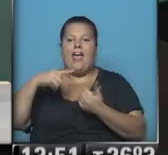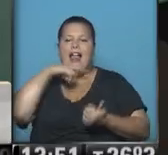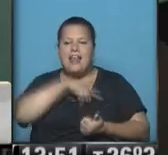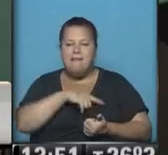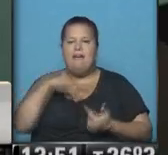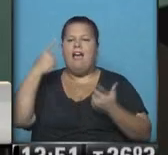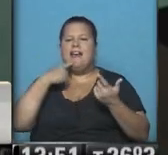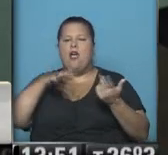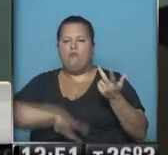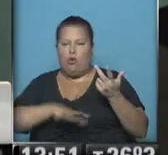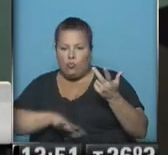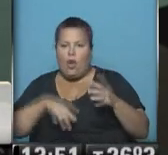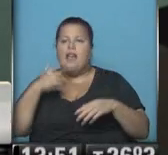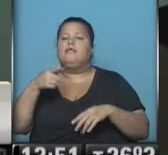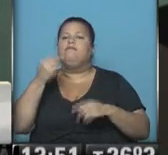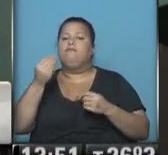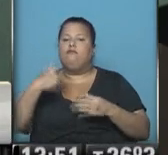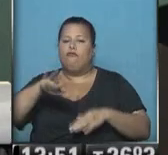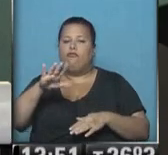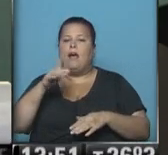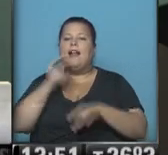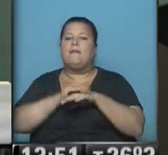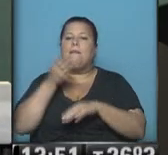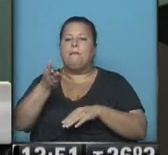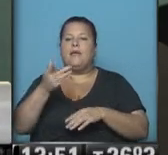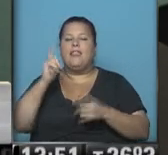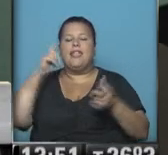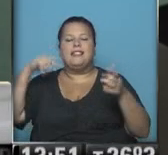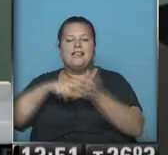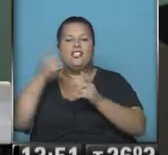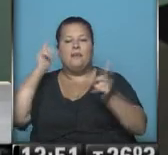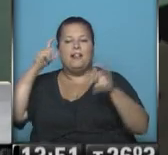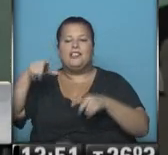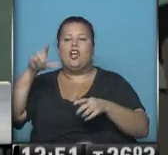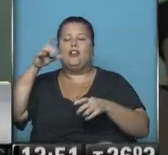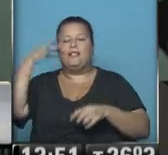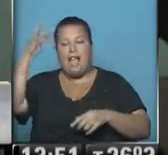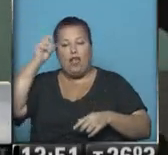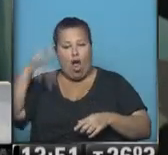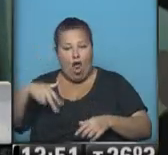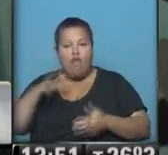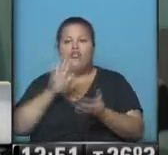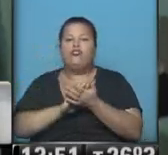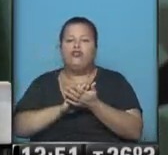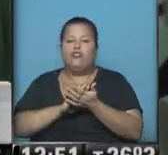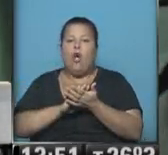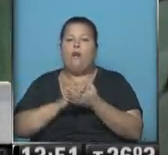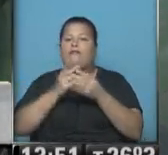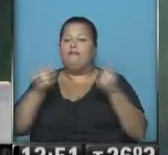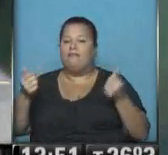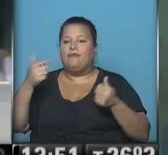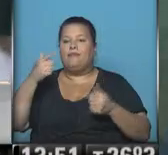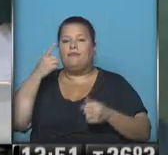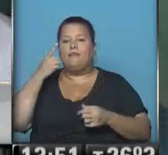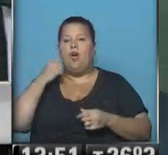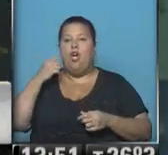quechua y el portugués y que fue realizada por encargo del Centro de Experimentación del Teatro Colón basada en la expedición realizada por el